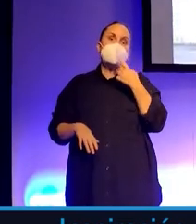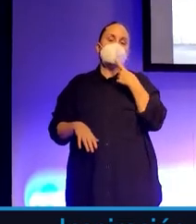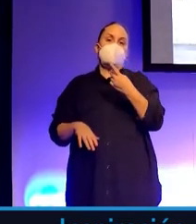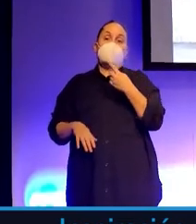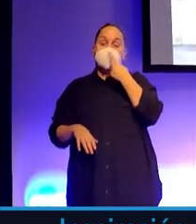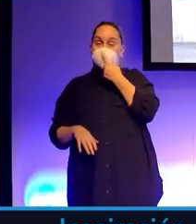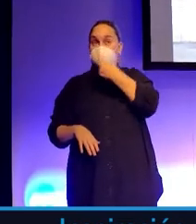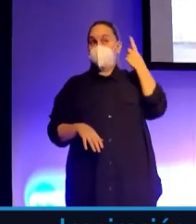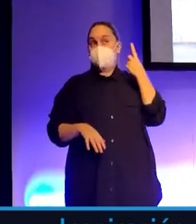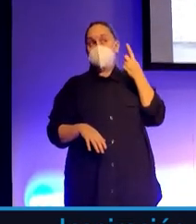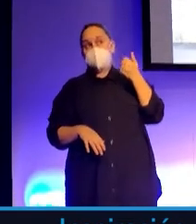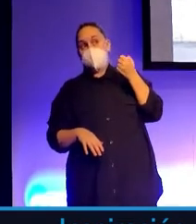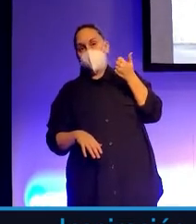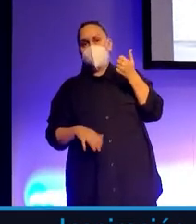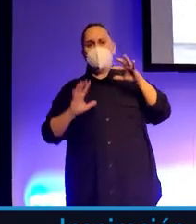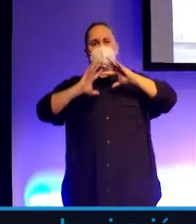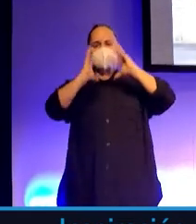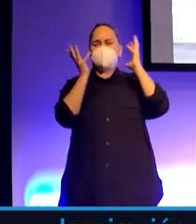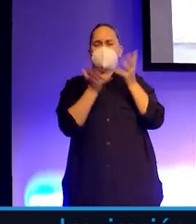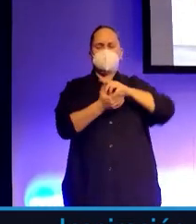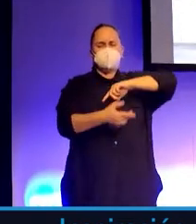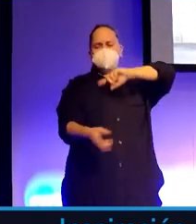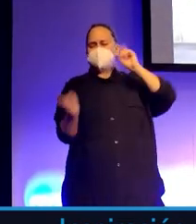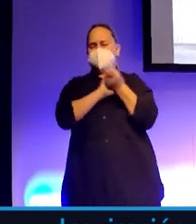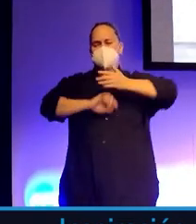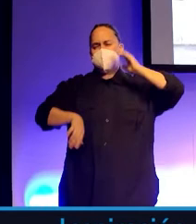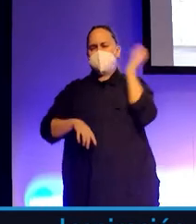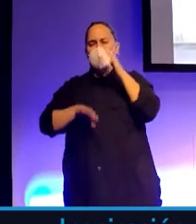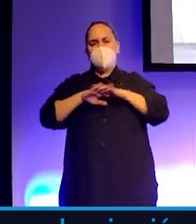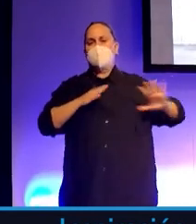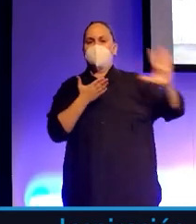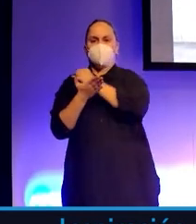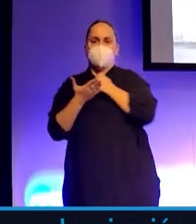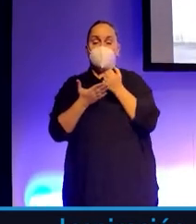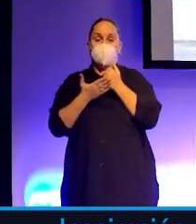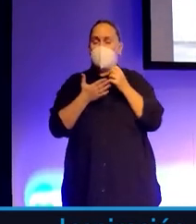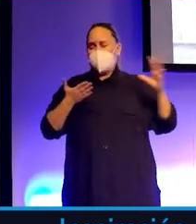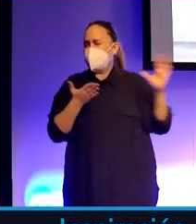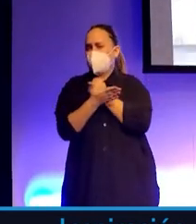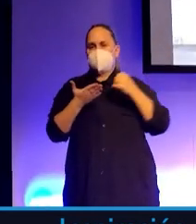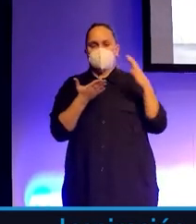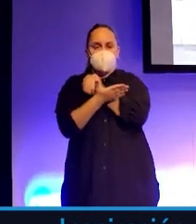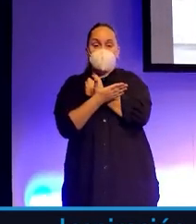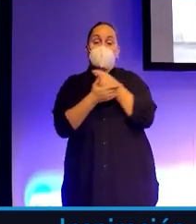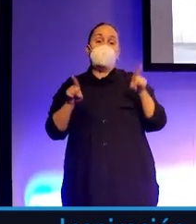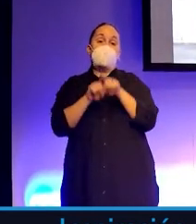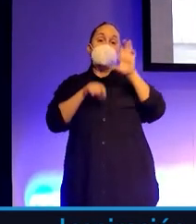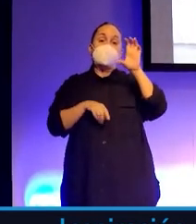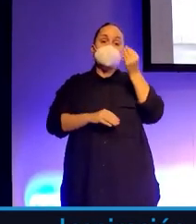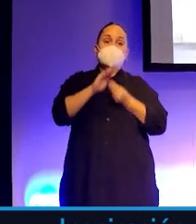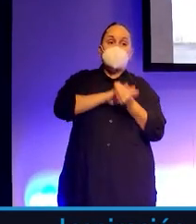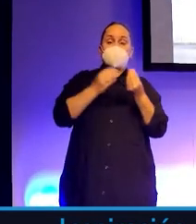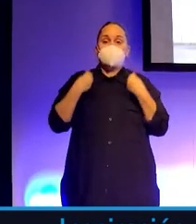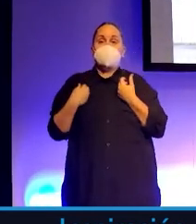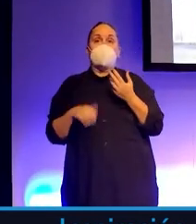hace un año y poquito el mundo se puso patas arriba para todos nosotros sin excepción. No importa el país, no importa la